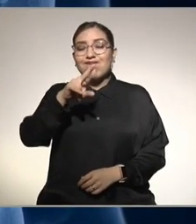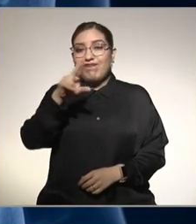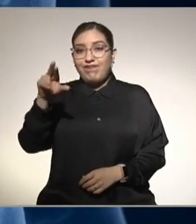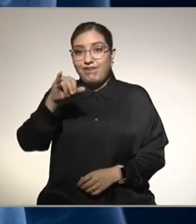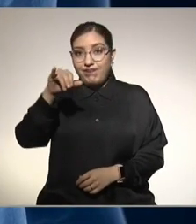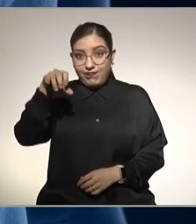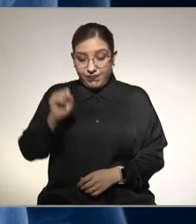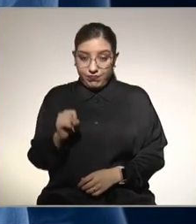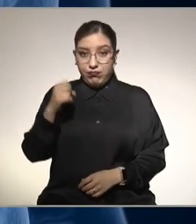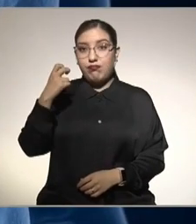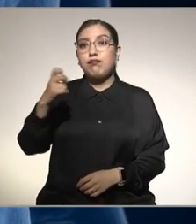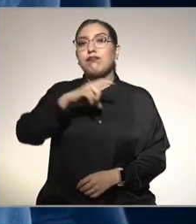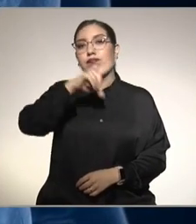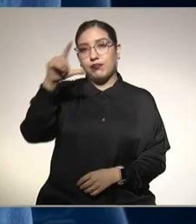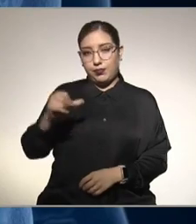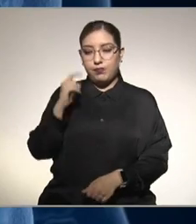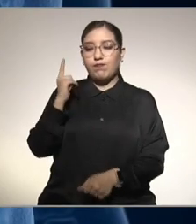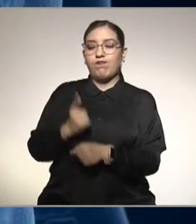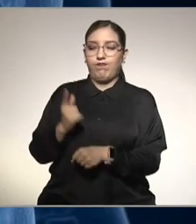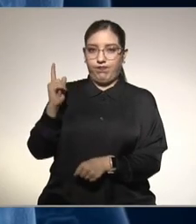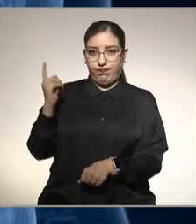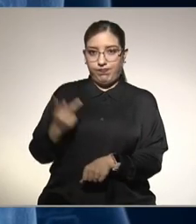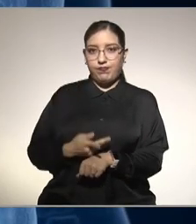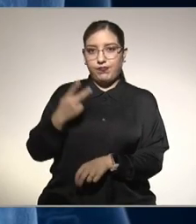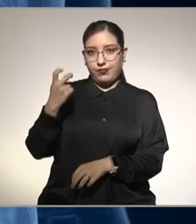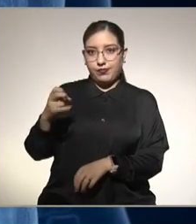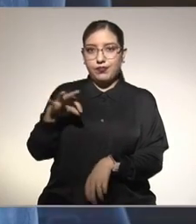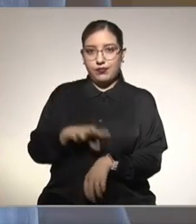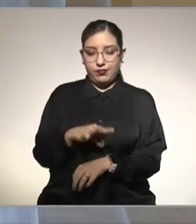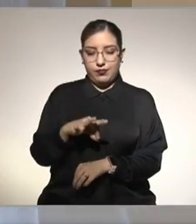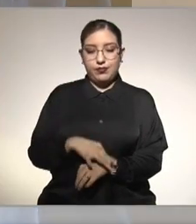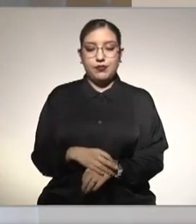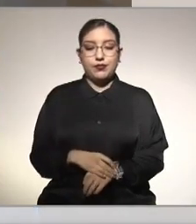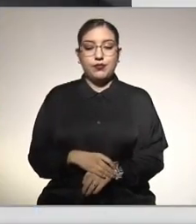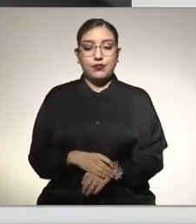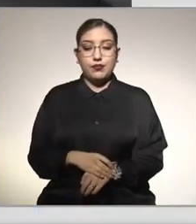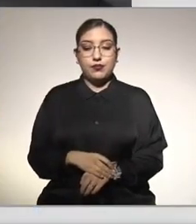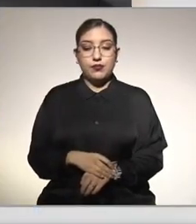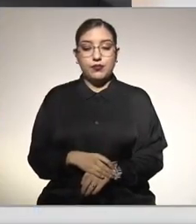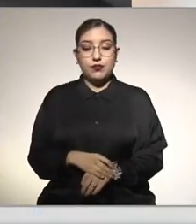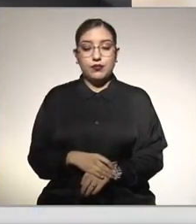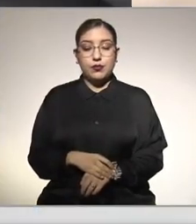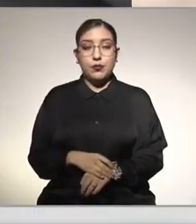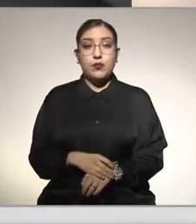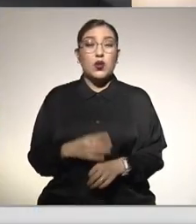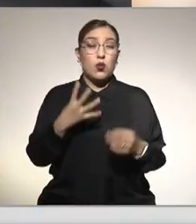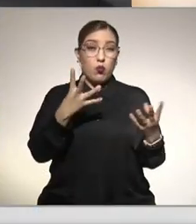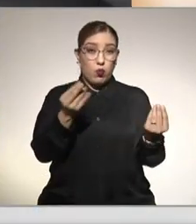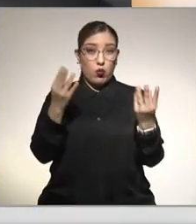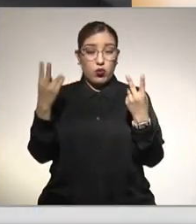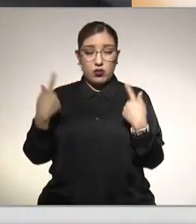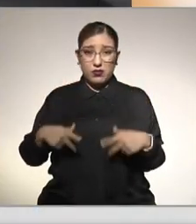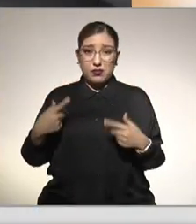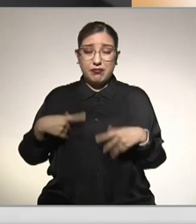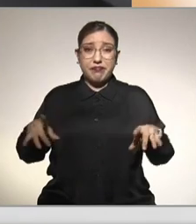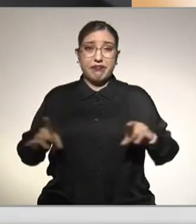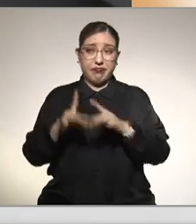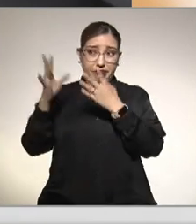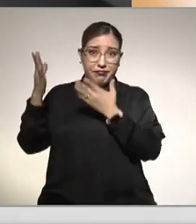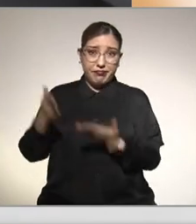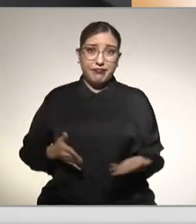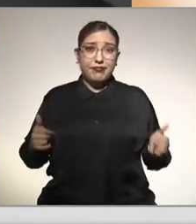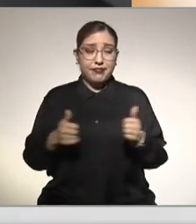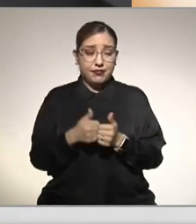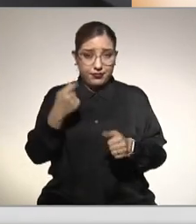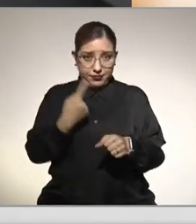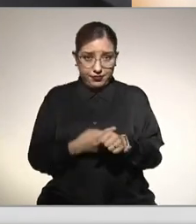diagnóstico. La mayor parte de los pacientes nos llegan en etapa de cirrosis o en etapa de una complicación de la cirrosis, ya sea un